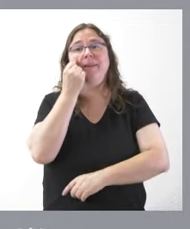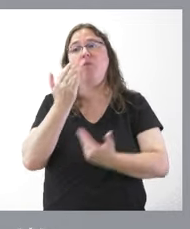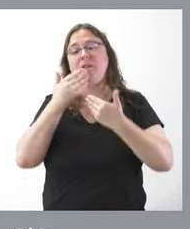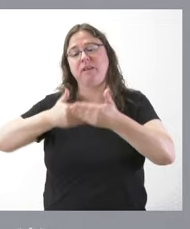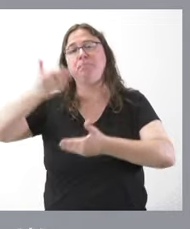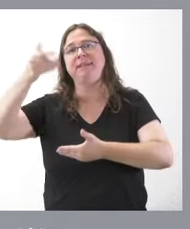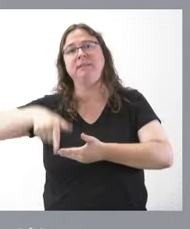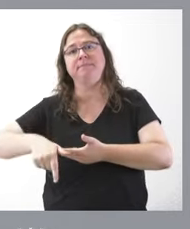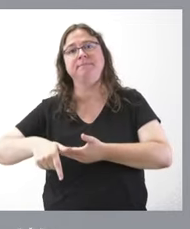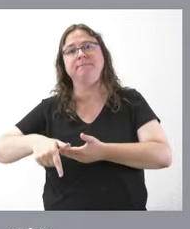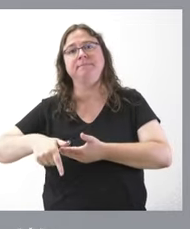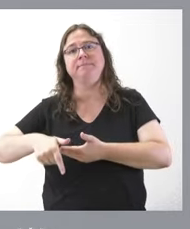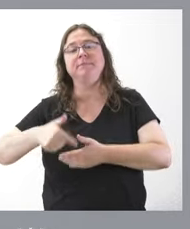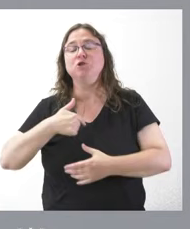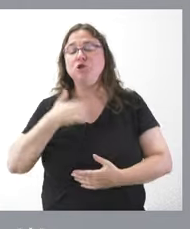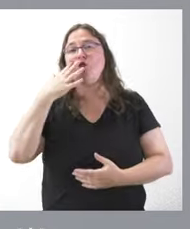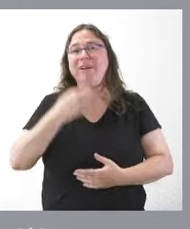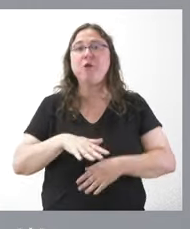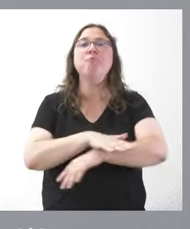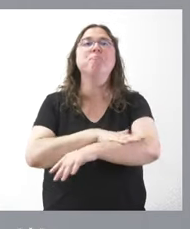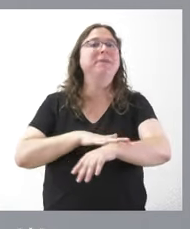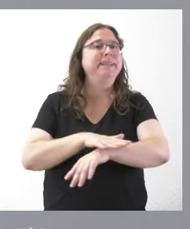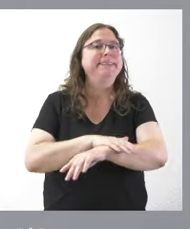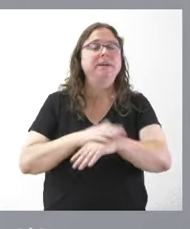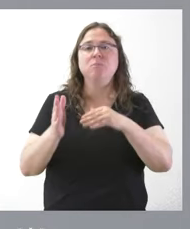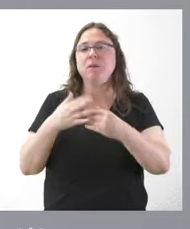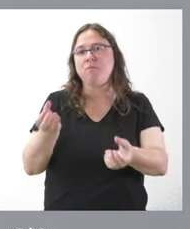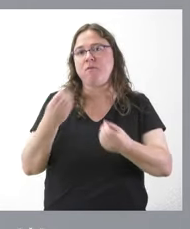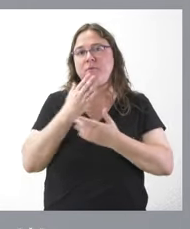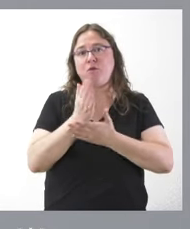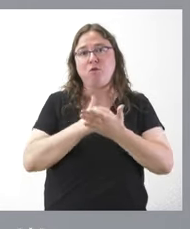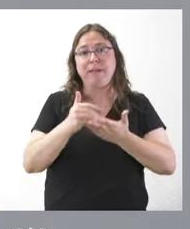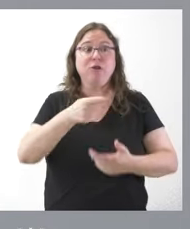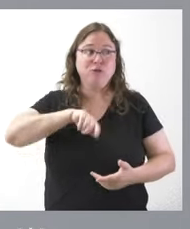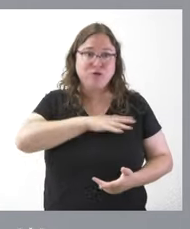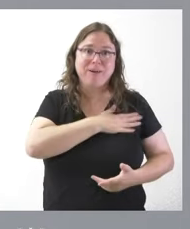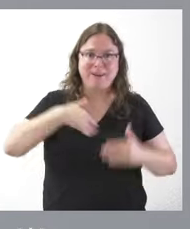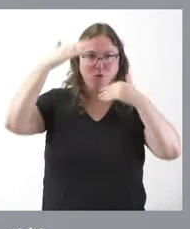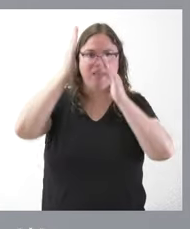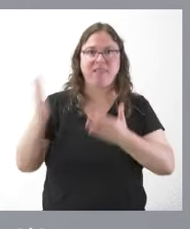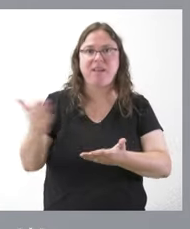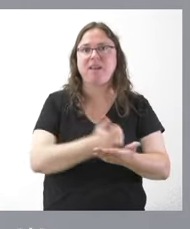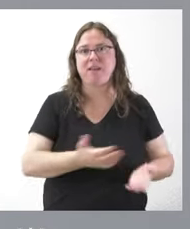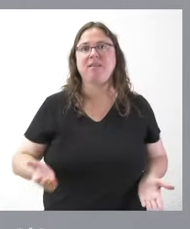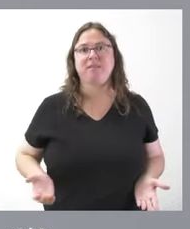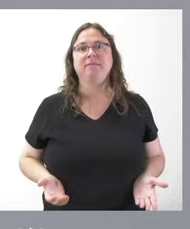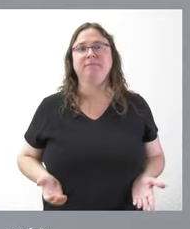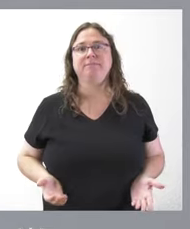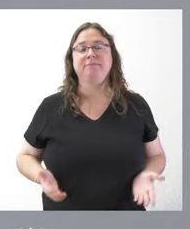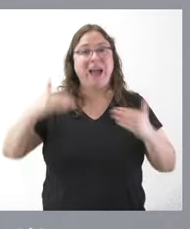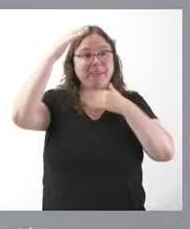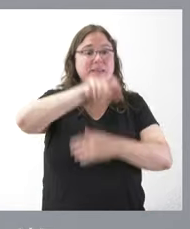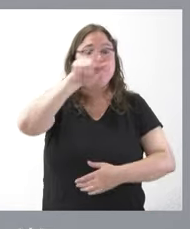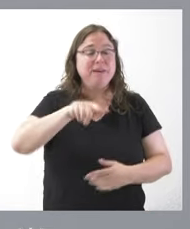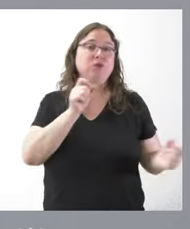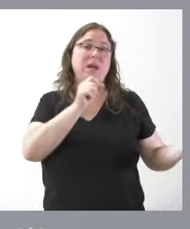y yo creo que el Ministerio tendría que dar información a las comunidades de Autónomas porque nuestra vocación es atender a las personas